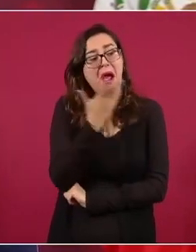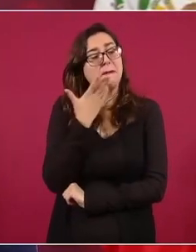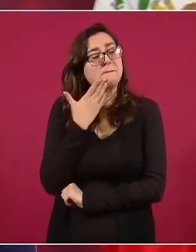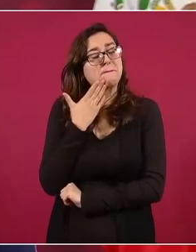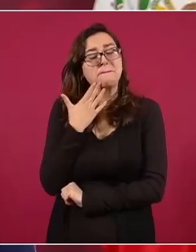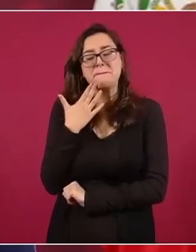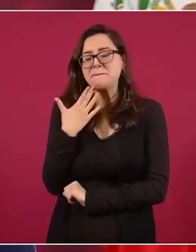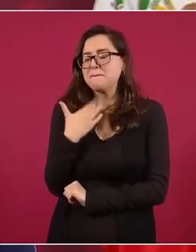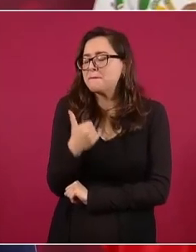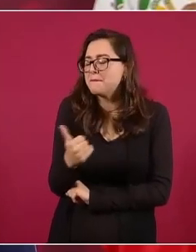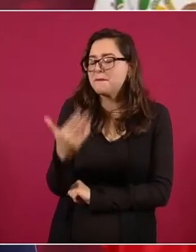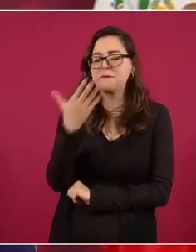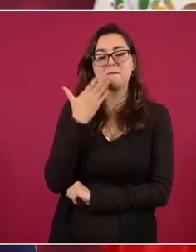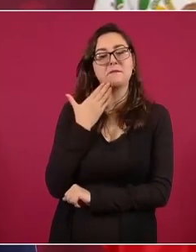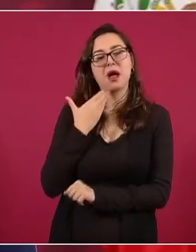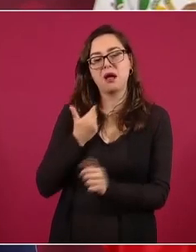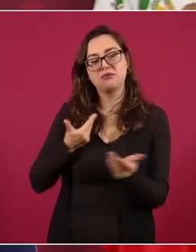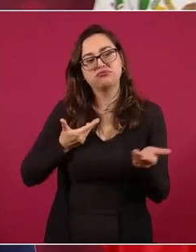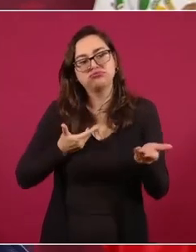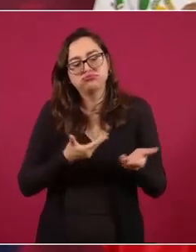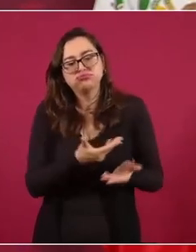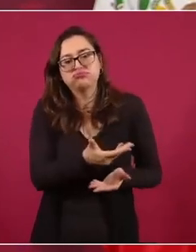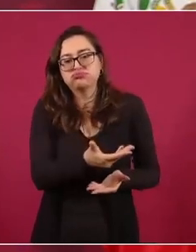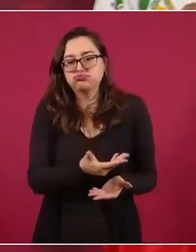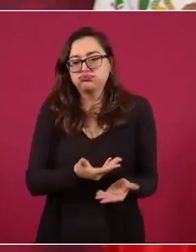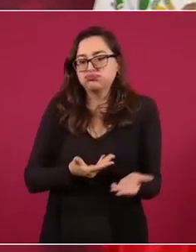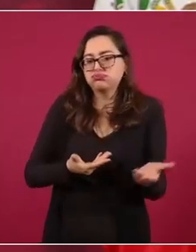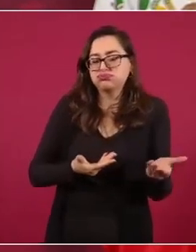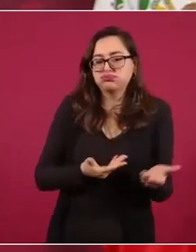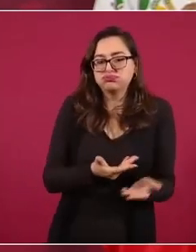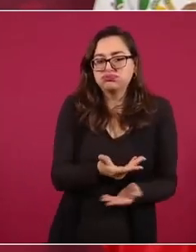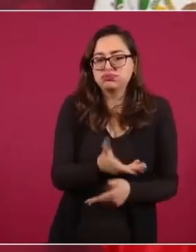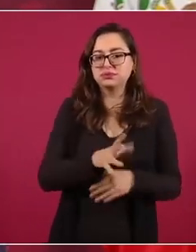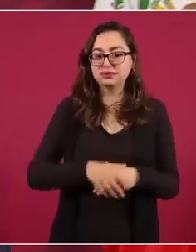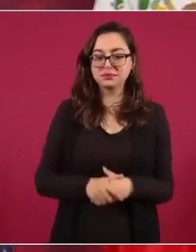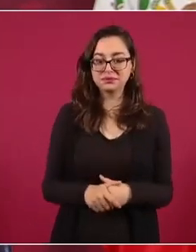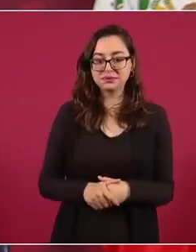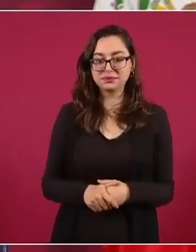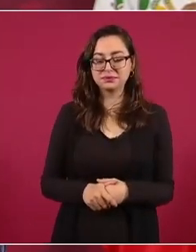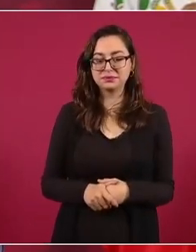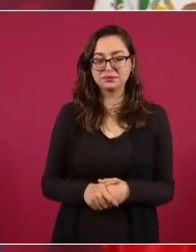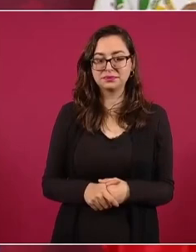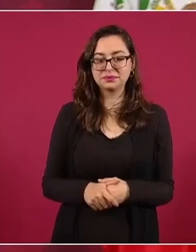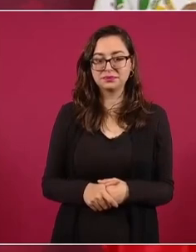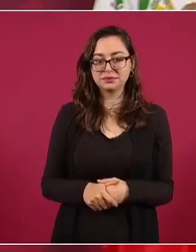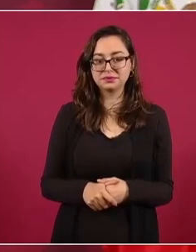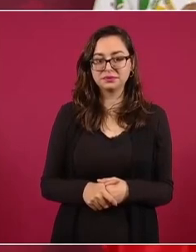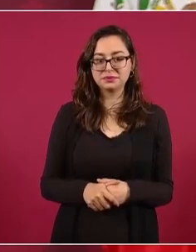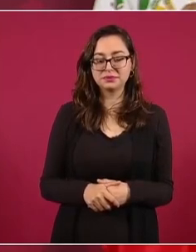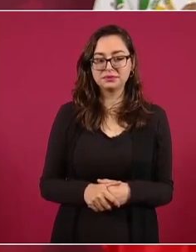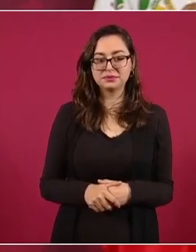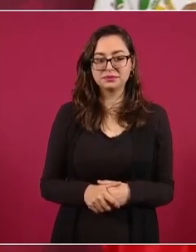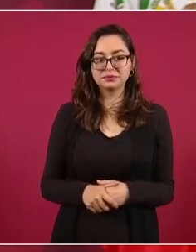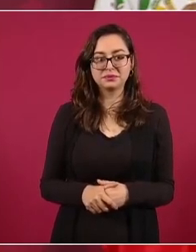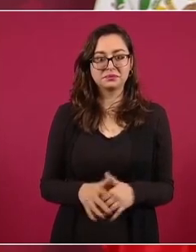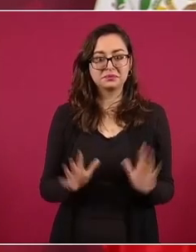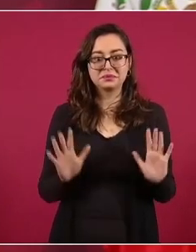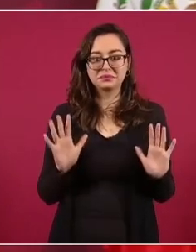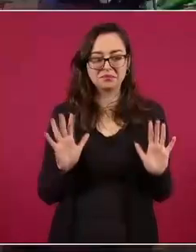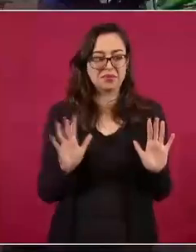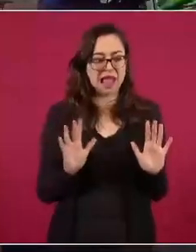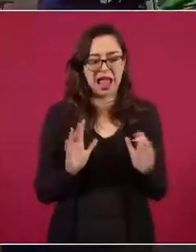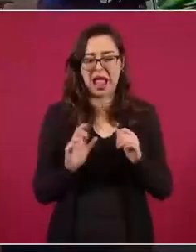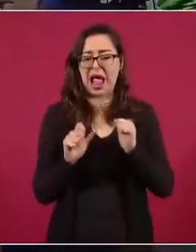ni siquiera se